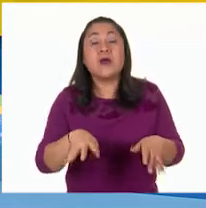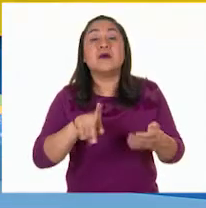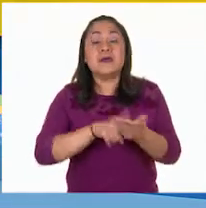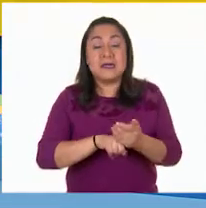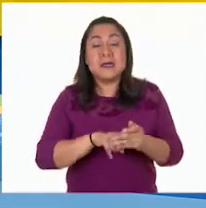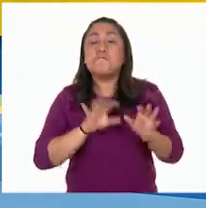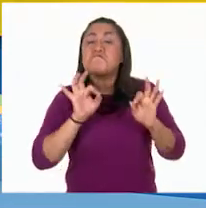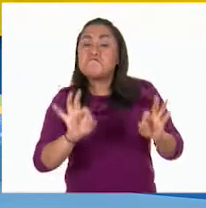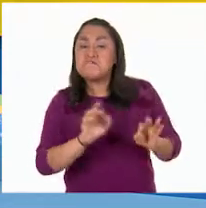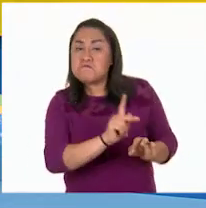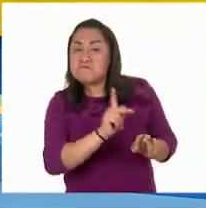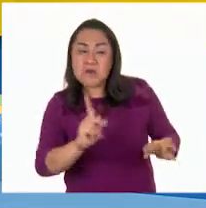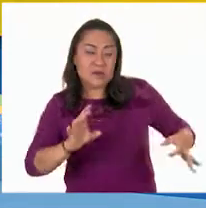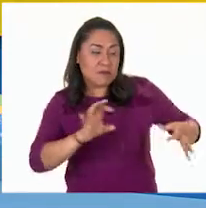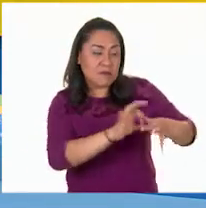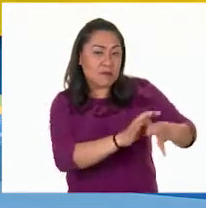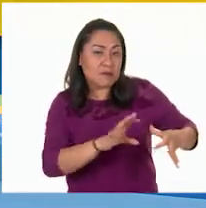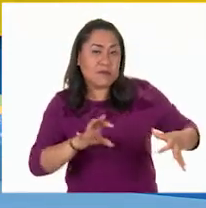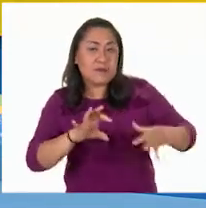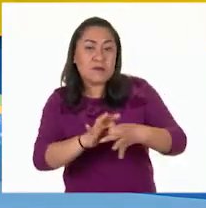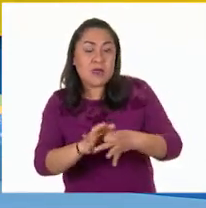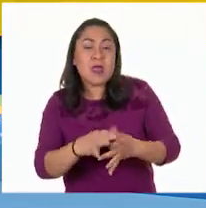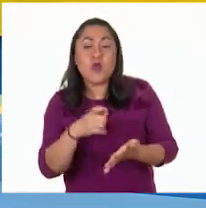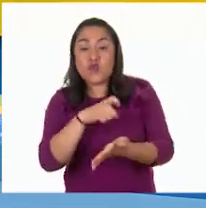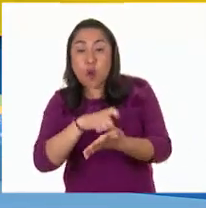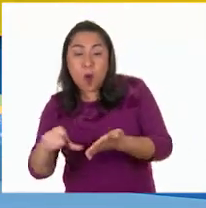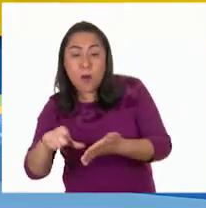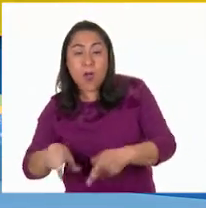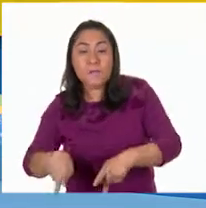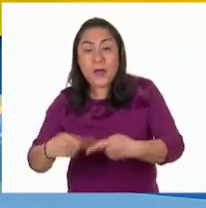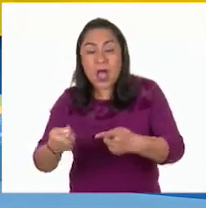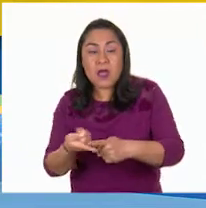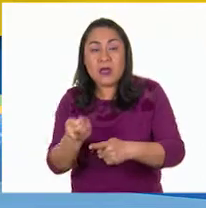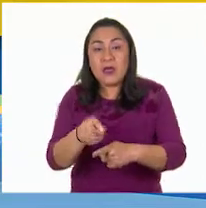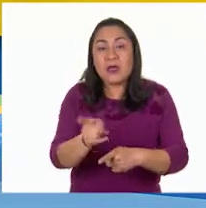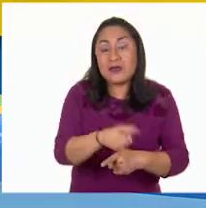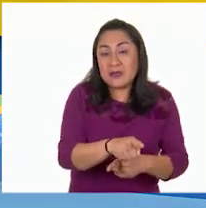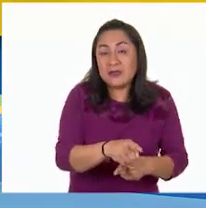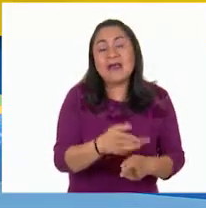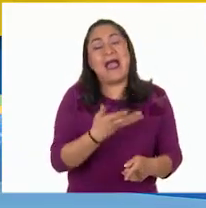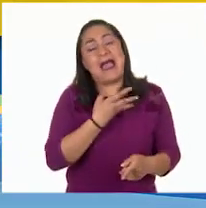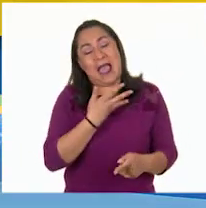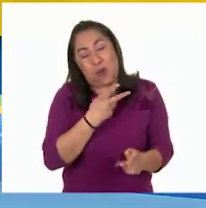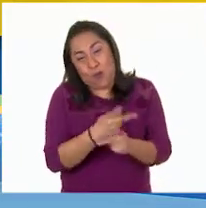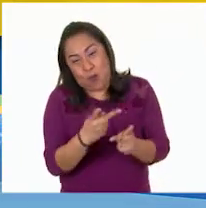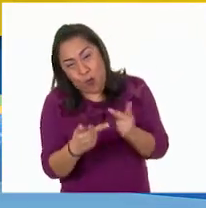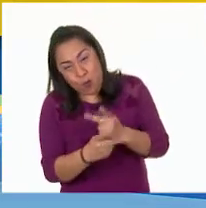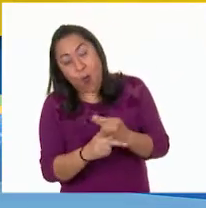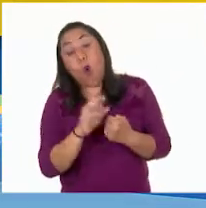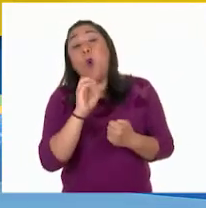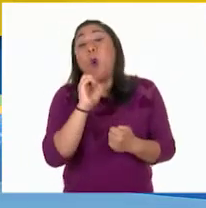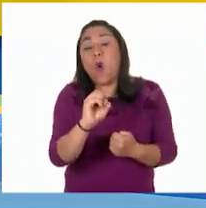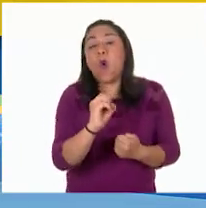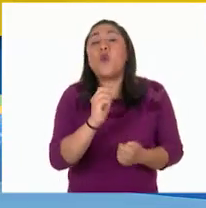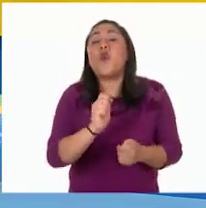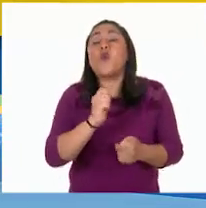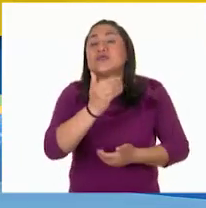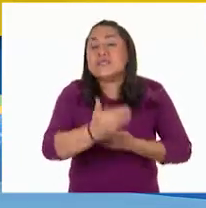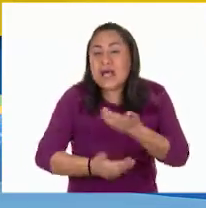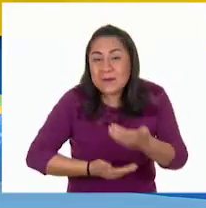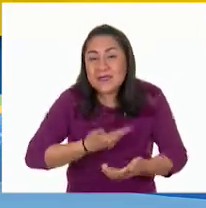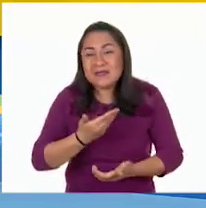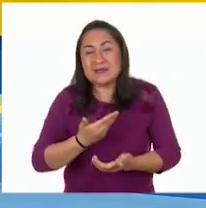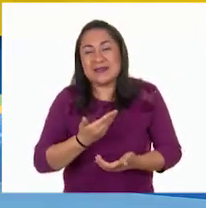con otra u otras y hay compra y venta de bienes. Es decir, productos o servicios, tal